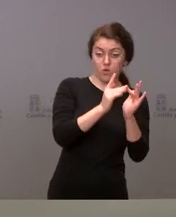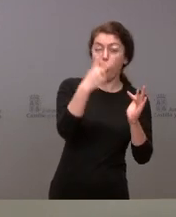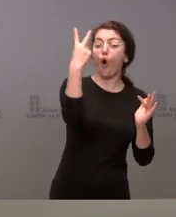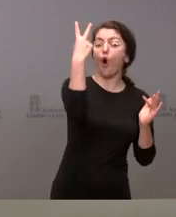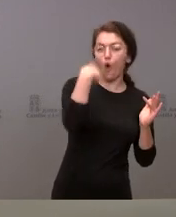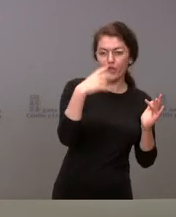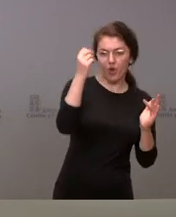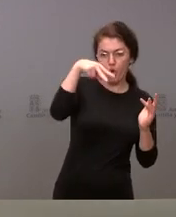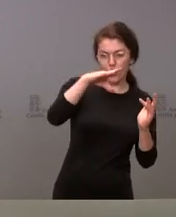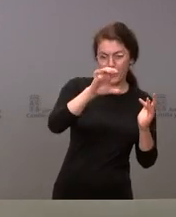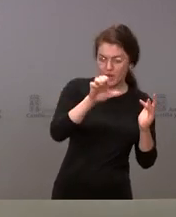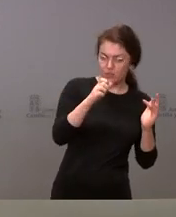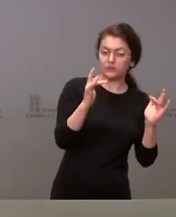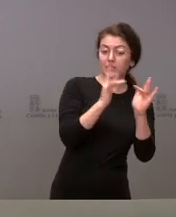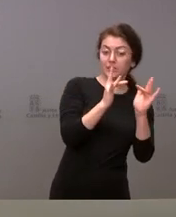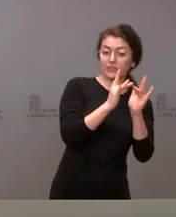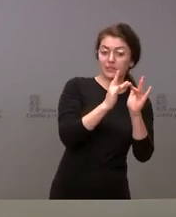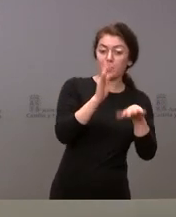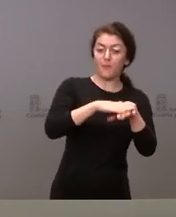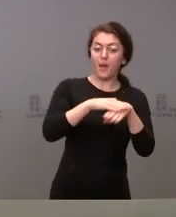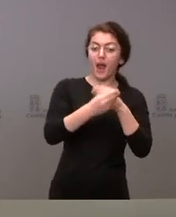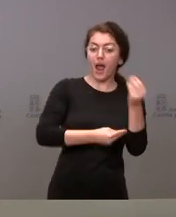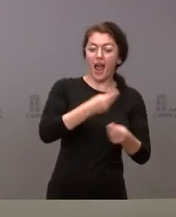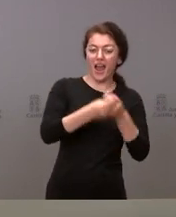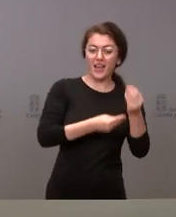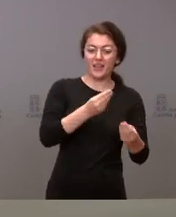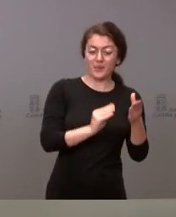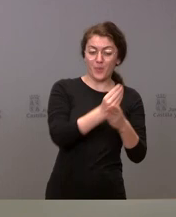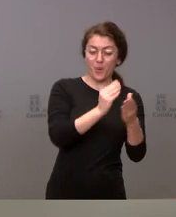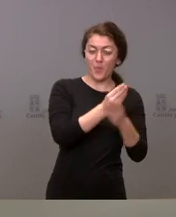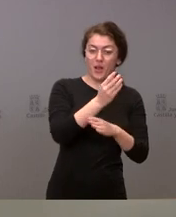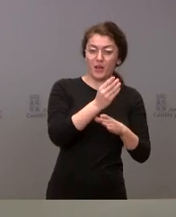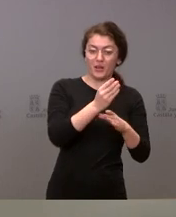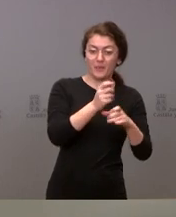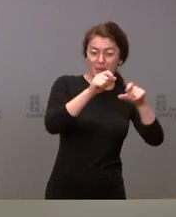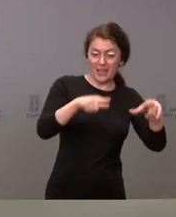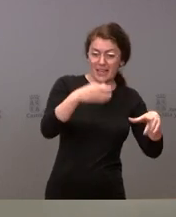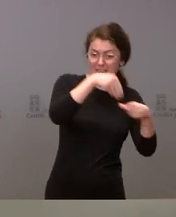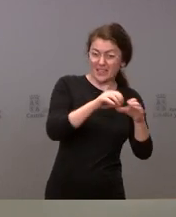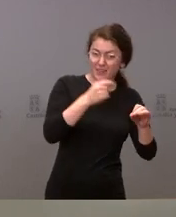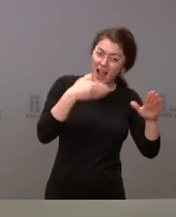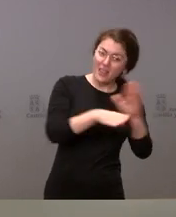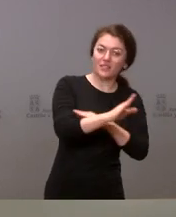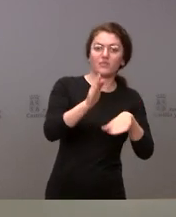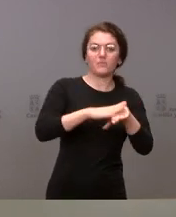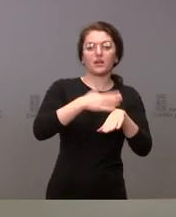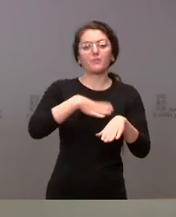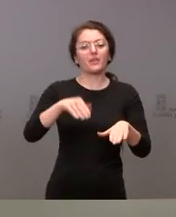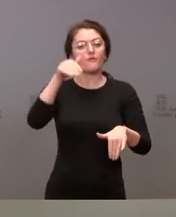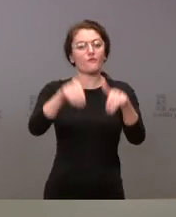Españoles, la fabricación de un kit de voto accesible que les permita ejercer su derecho con plenas